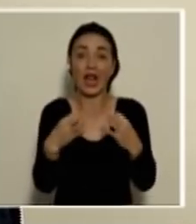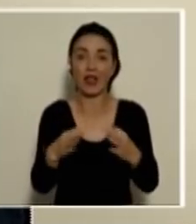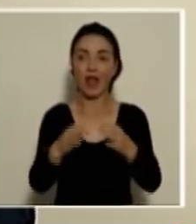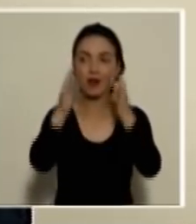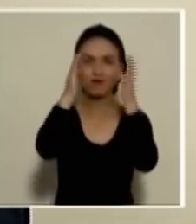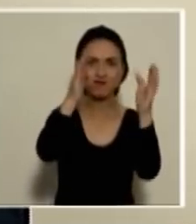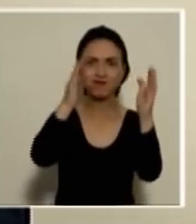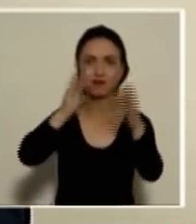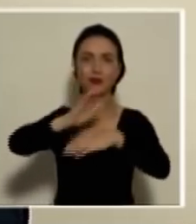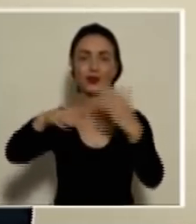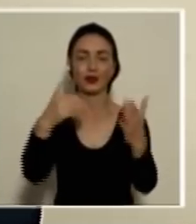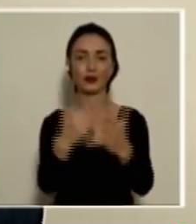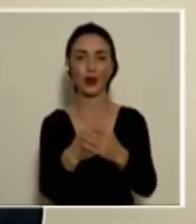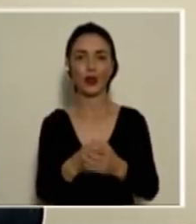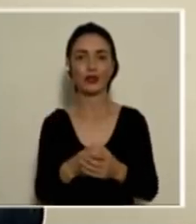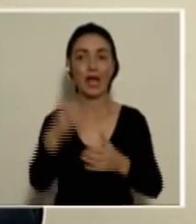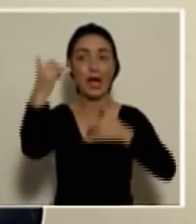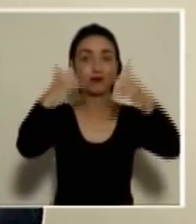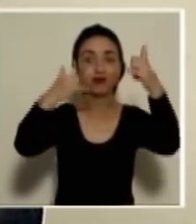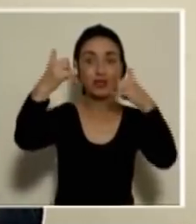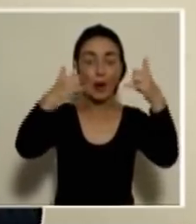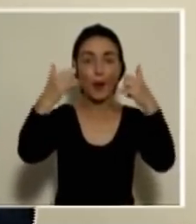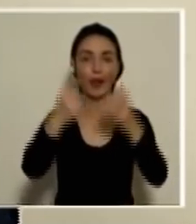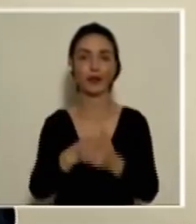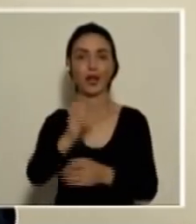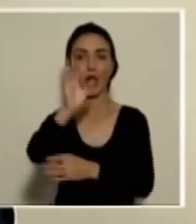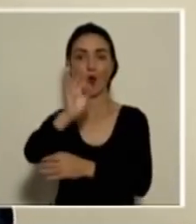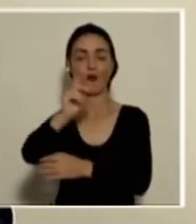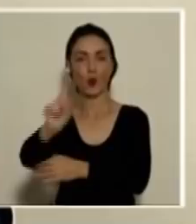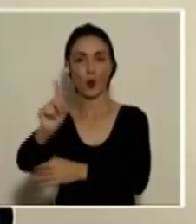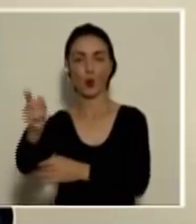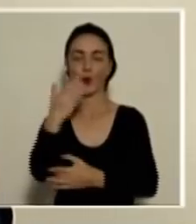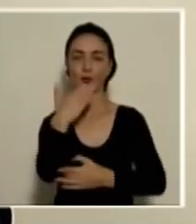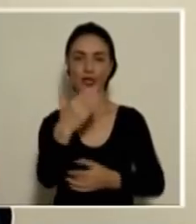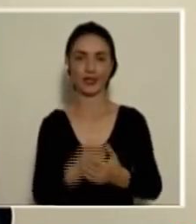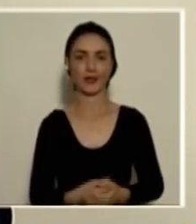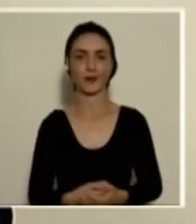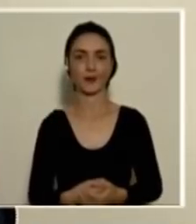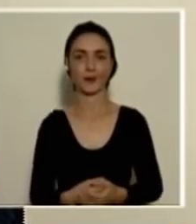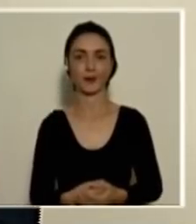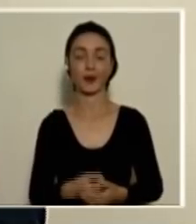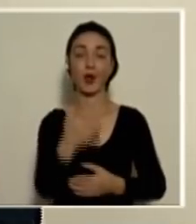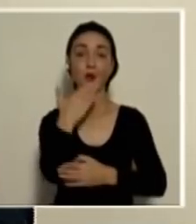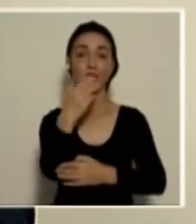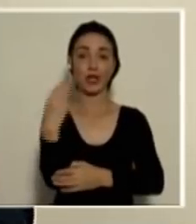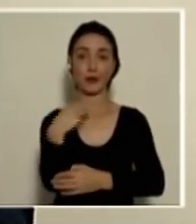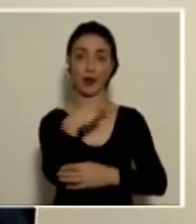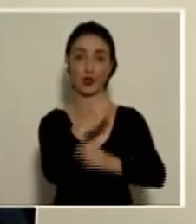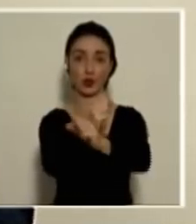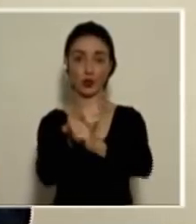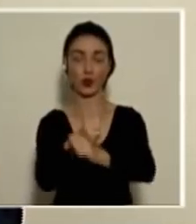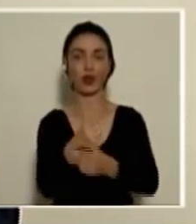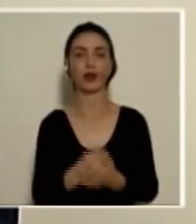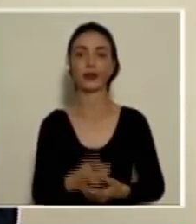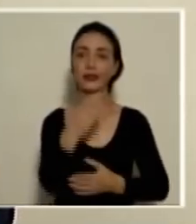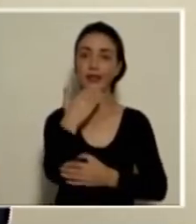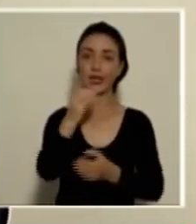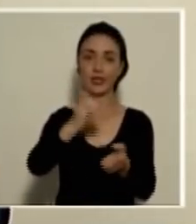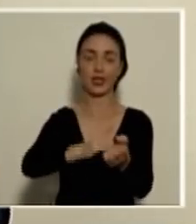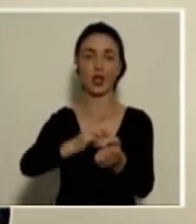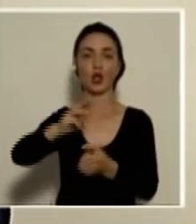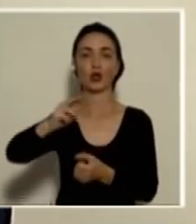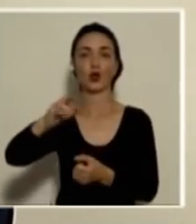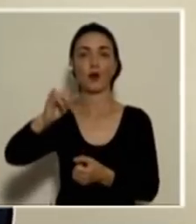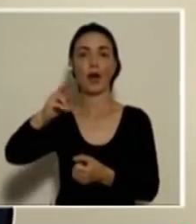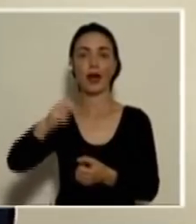atender todas las llamadas que se nos generen al sistema 911. Muchas gracias. Muchas gracias, señor ministro de Seguridad. Muchas gracias al doctor